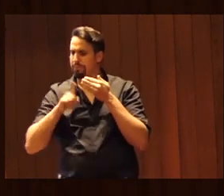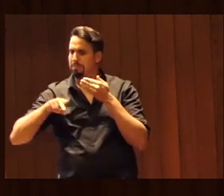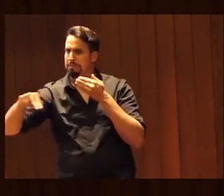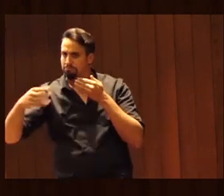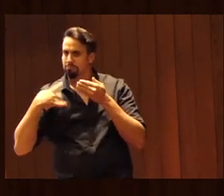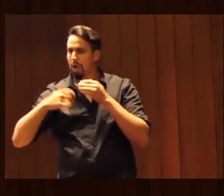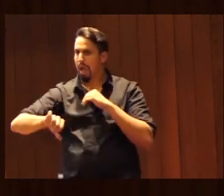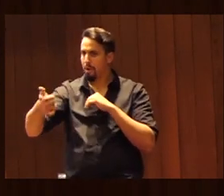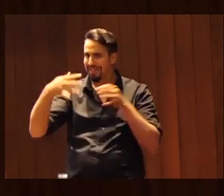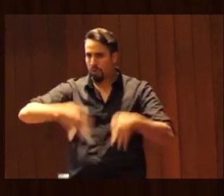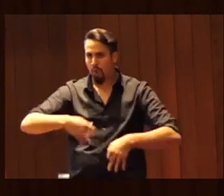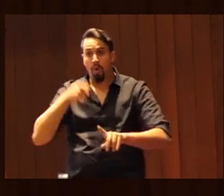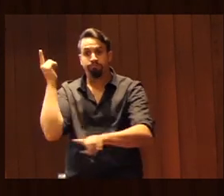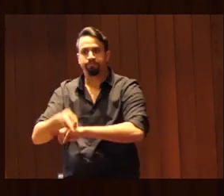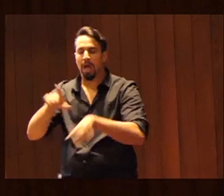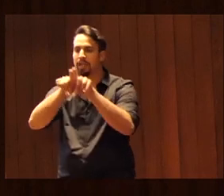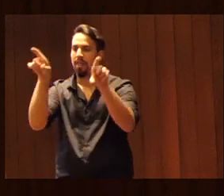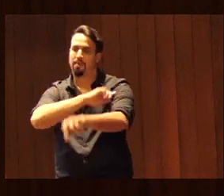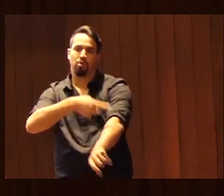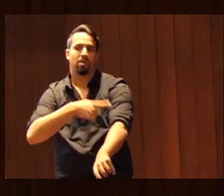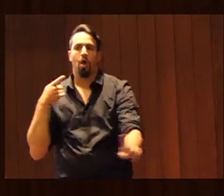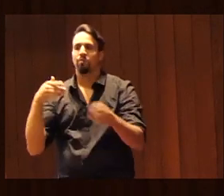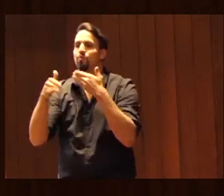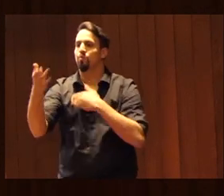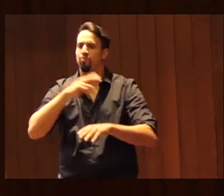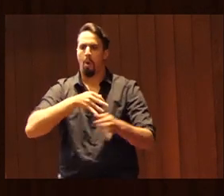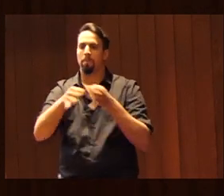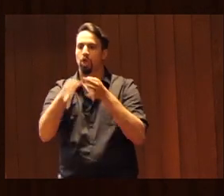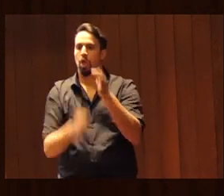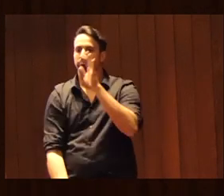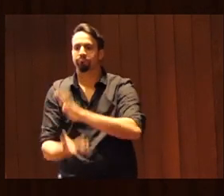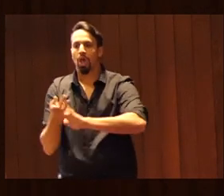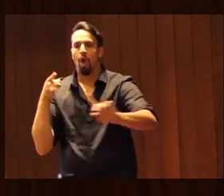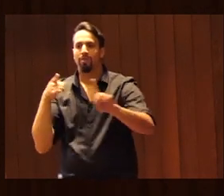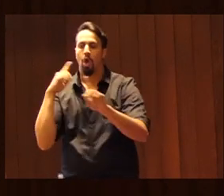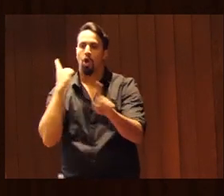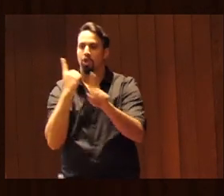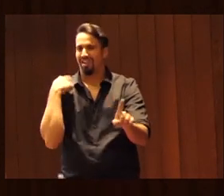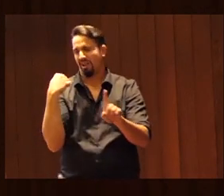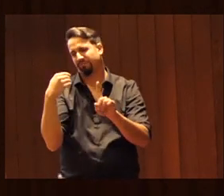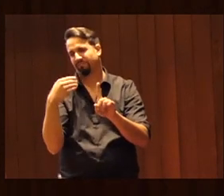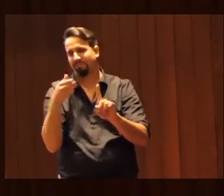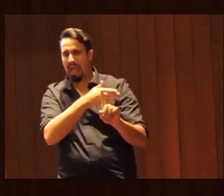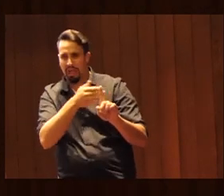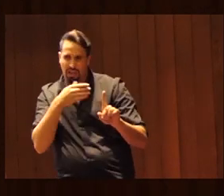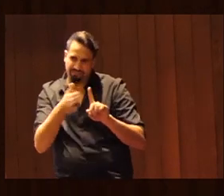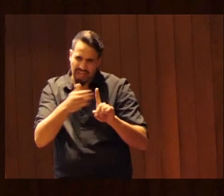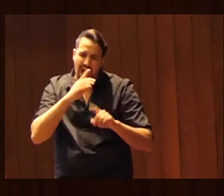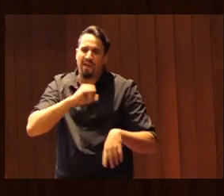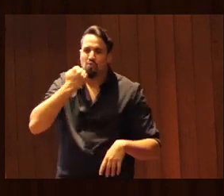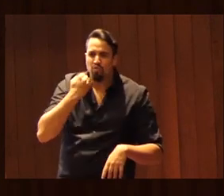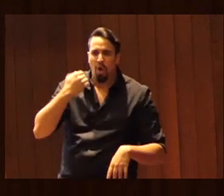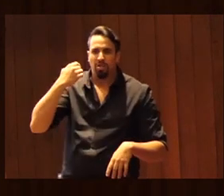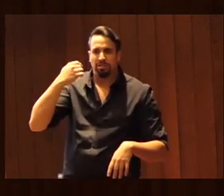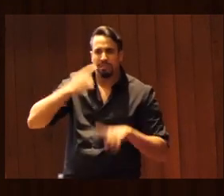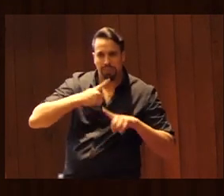que obliga a las entidades deportivas a desarrollar protocolos contra el acoso y el abuso sexual en el deporte y además se establecen en